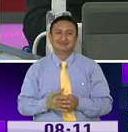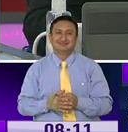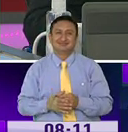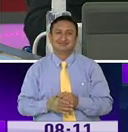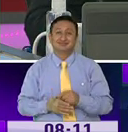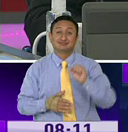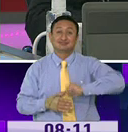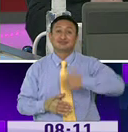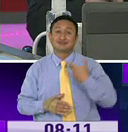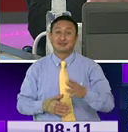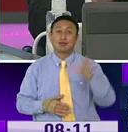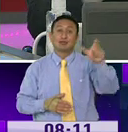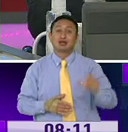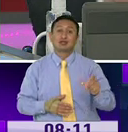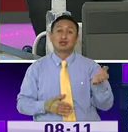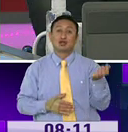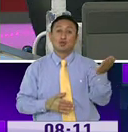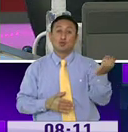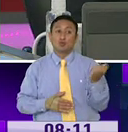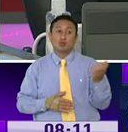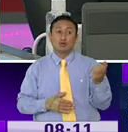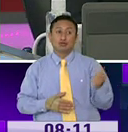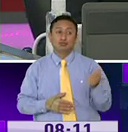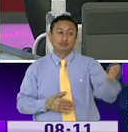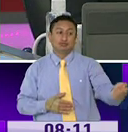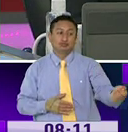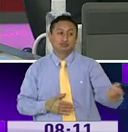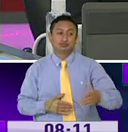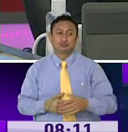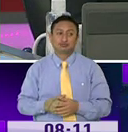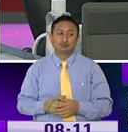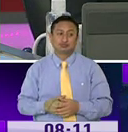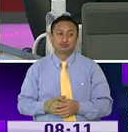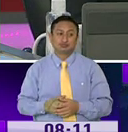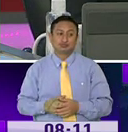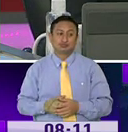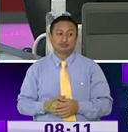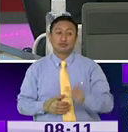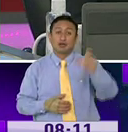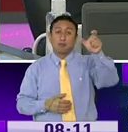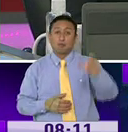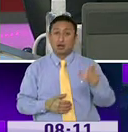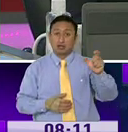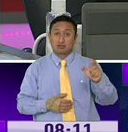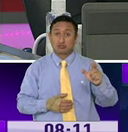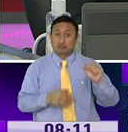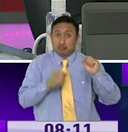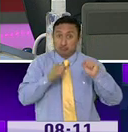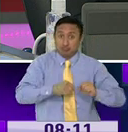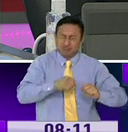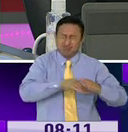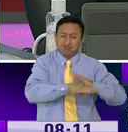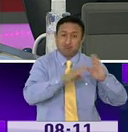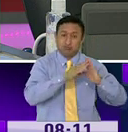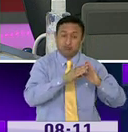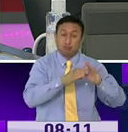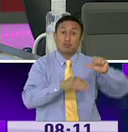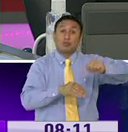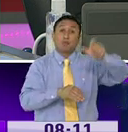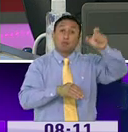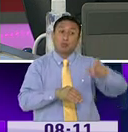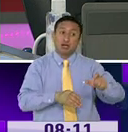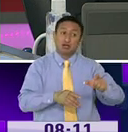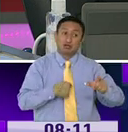el bono que se está entregando a las personas, usted sabe que hay mucha gente que nos podemos quedar en casa, pero hay gente que tiene que